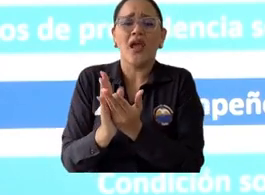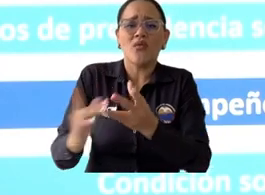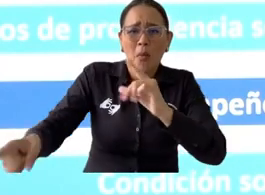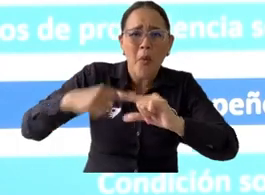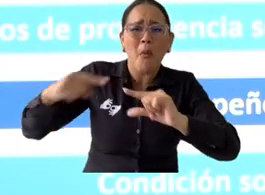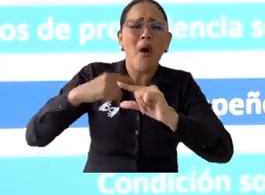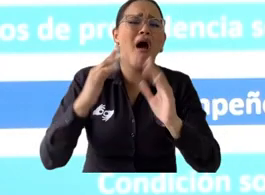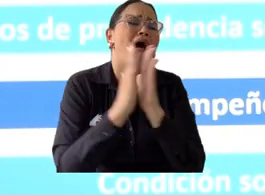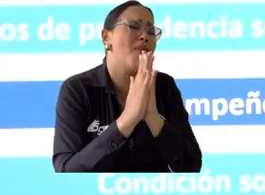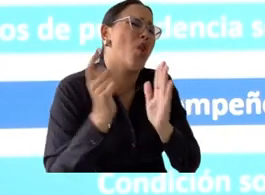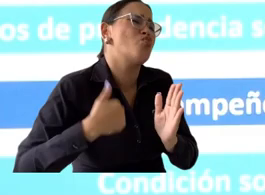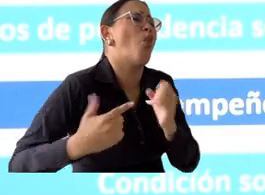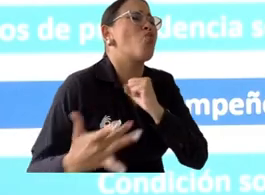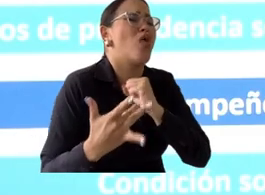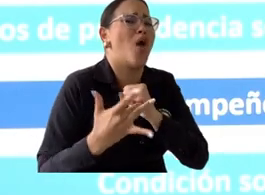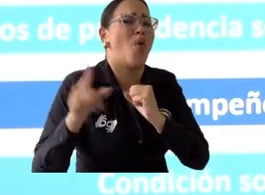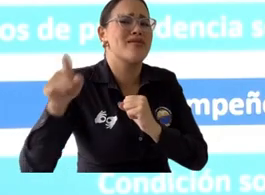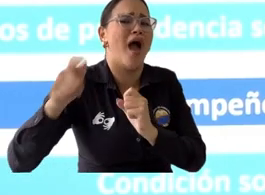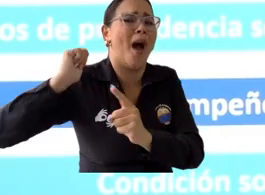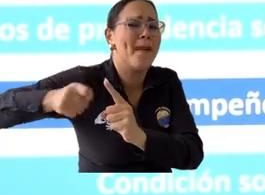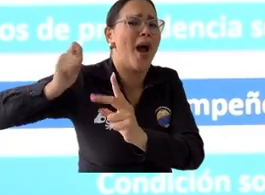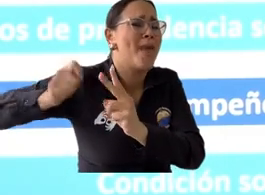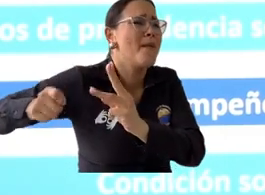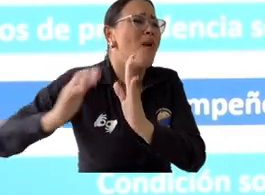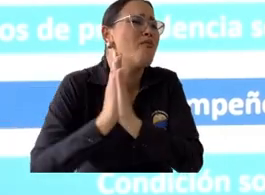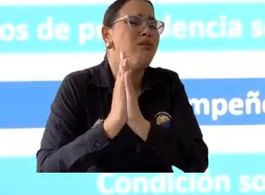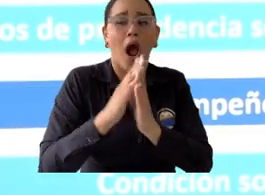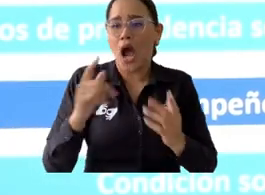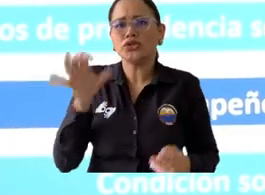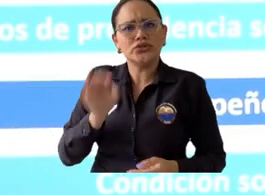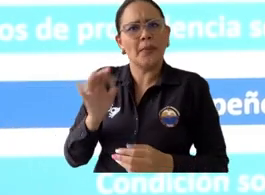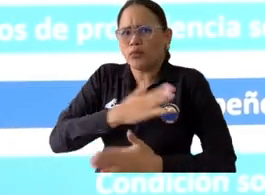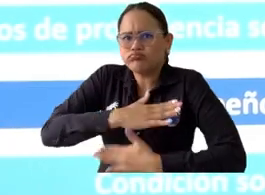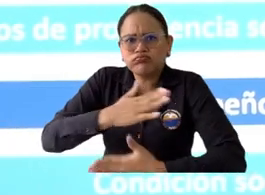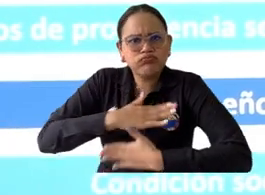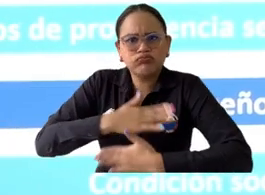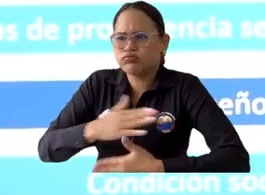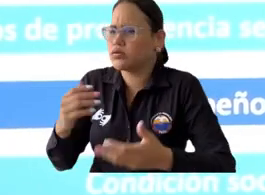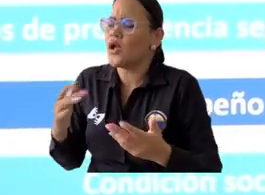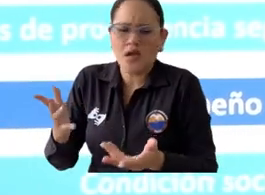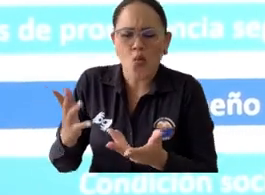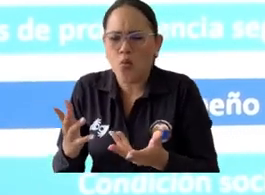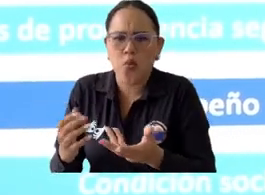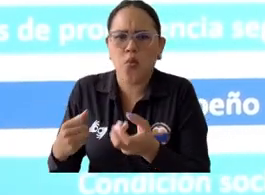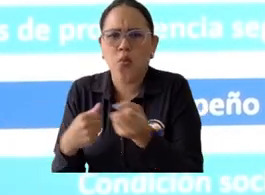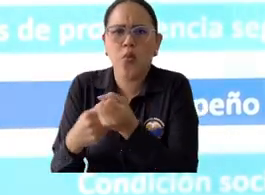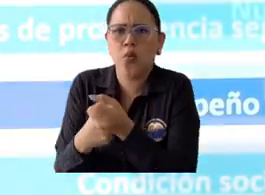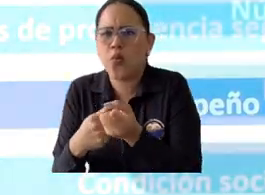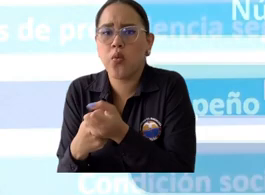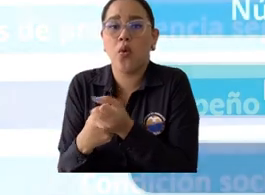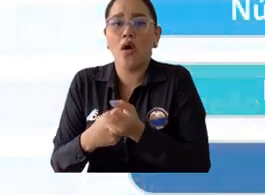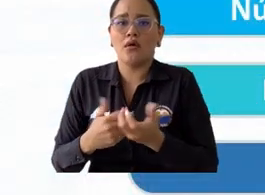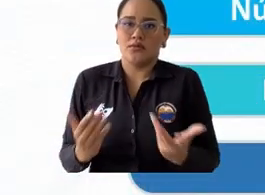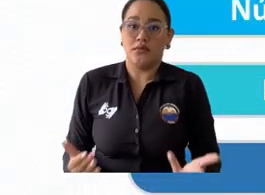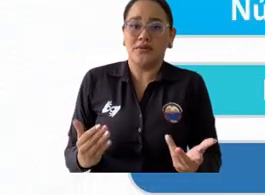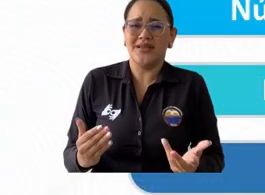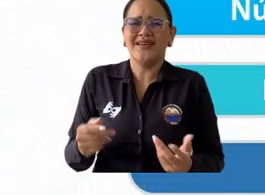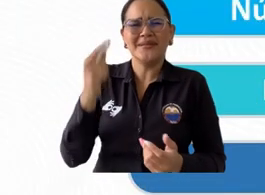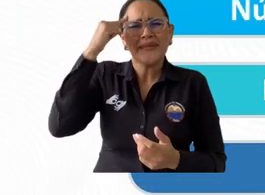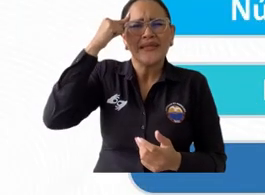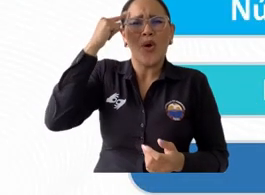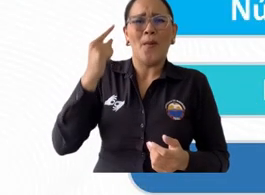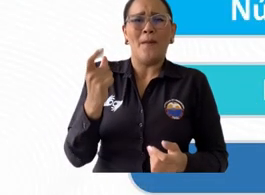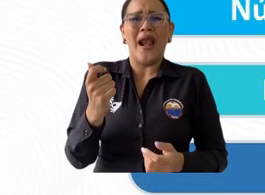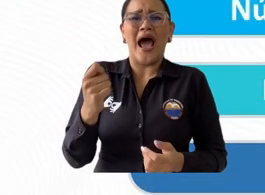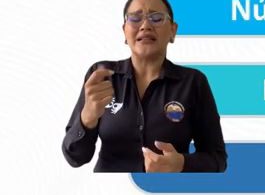la refinancia y que se gradúe y luego la vaya pagando porque eso ayuda a sostener a otros pero que no sea lo económico el motivo por el cual alguien no